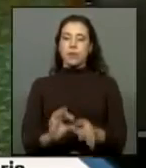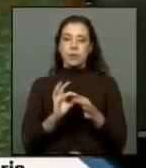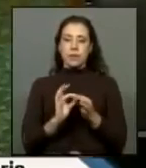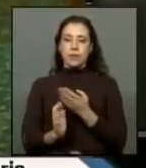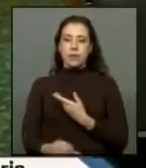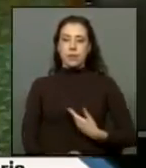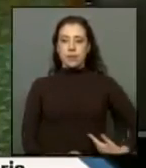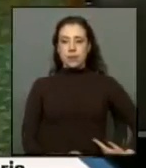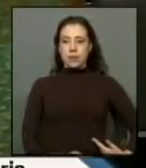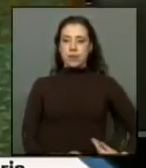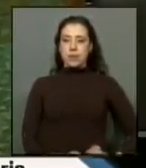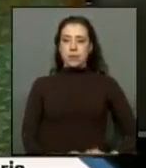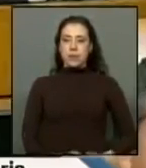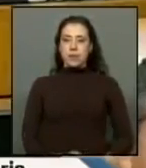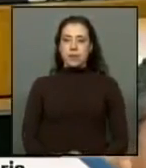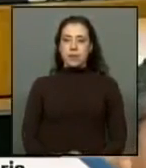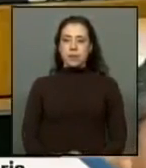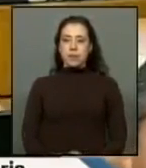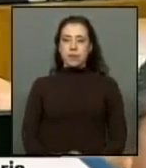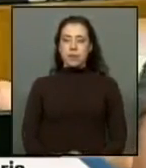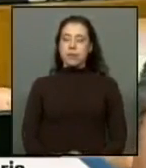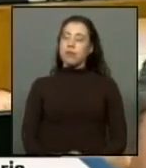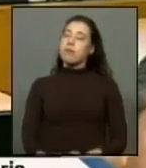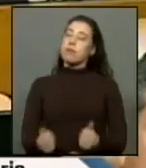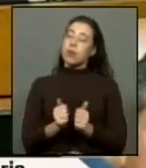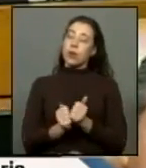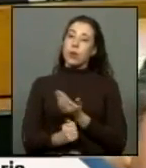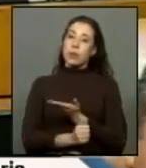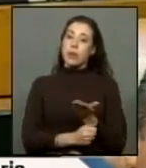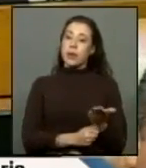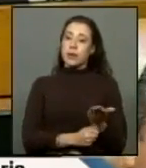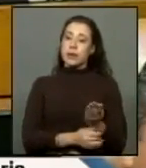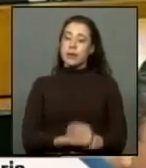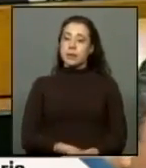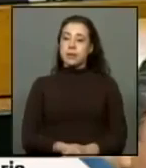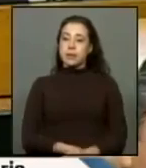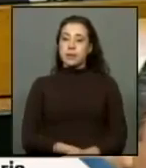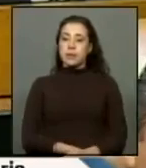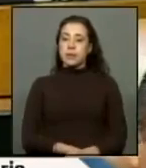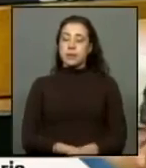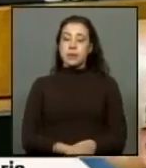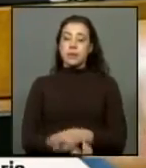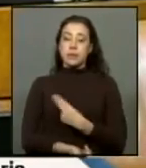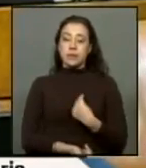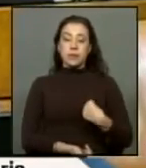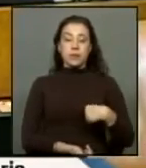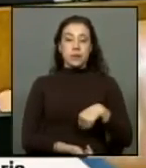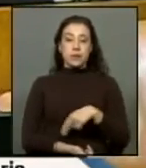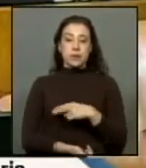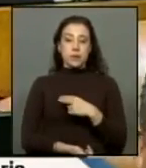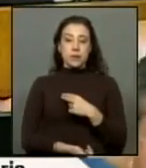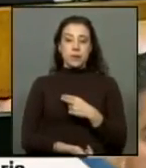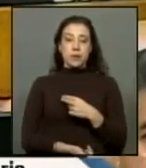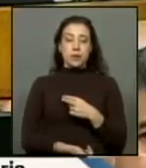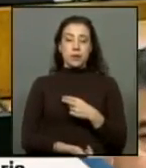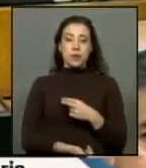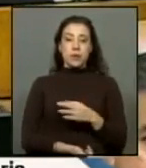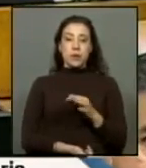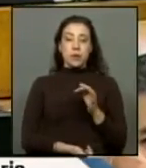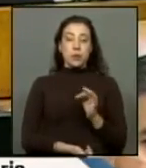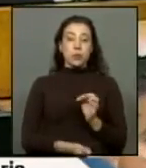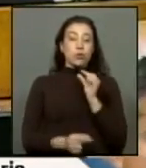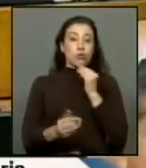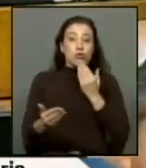presidente presidente estimados colegas estamos precisamente en